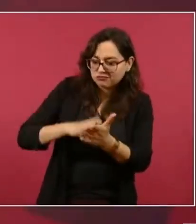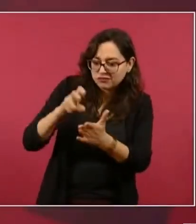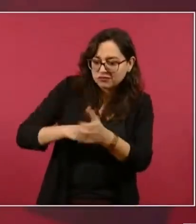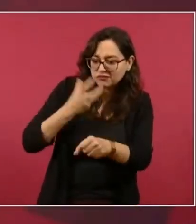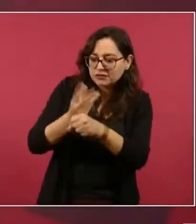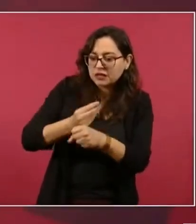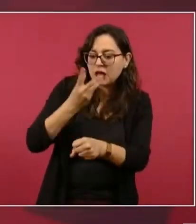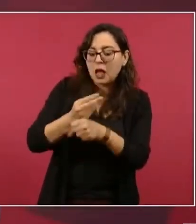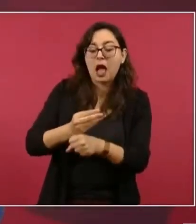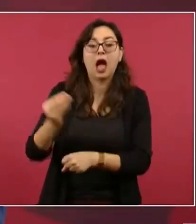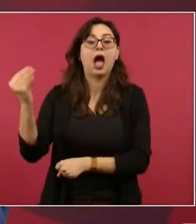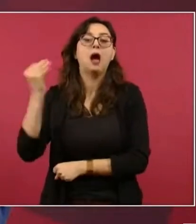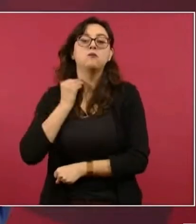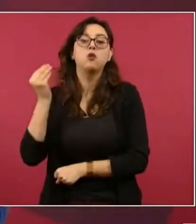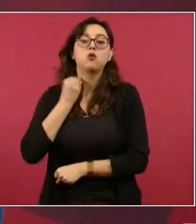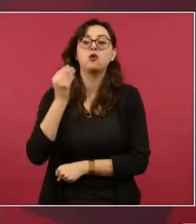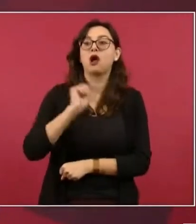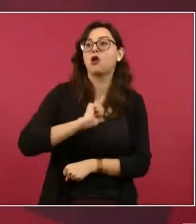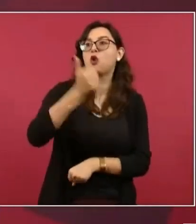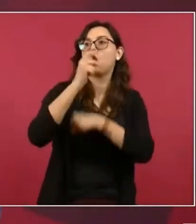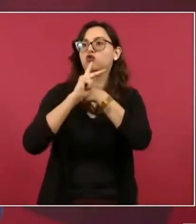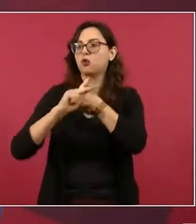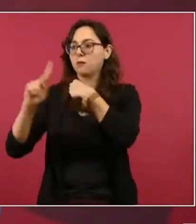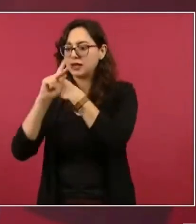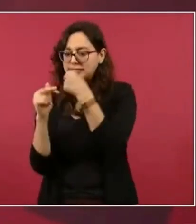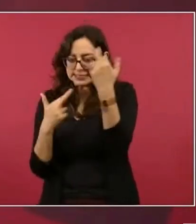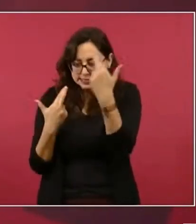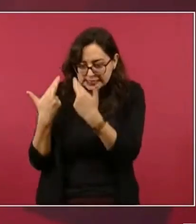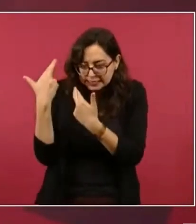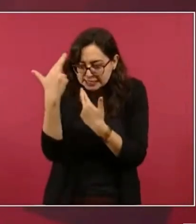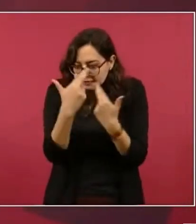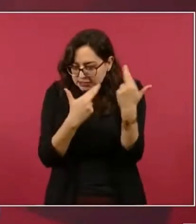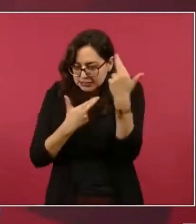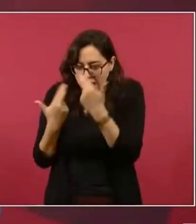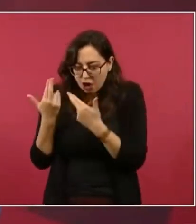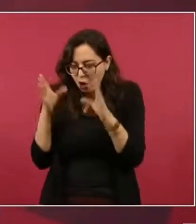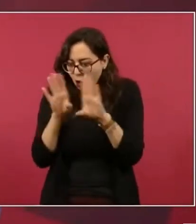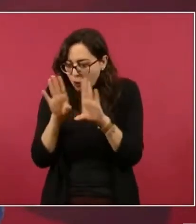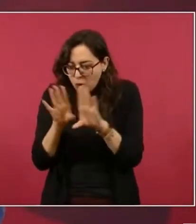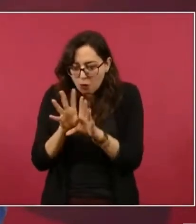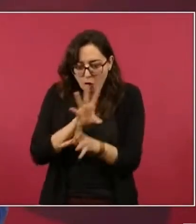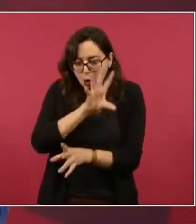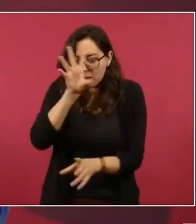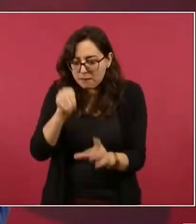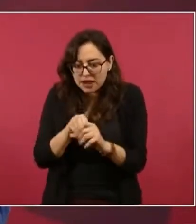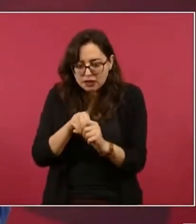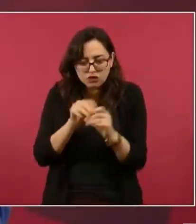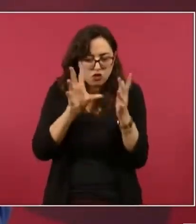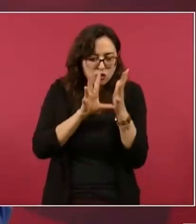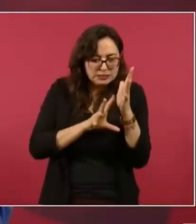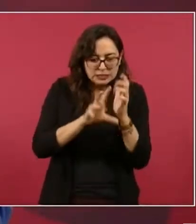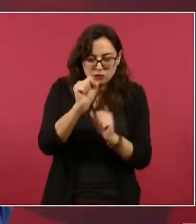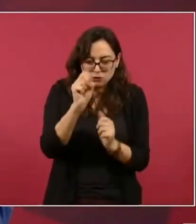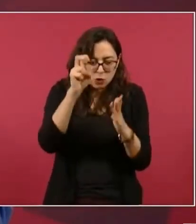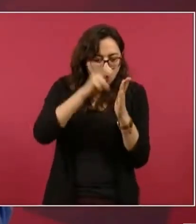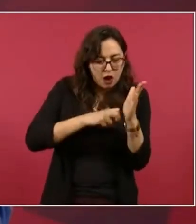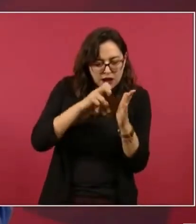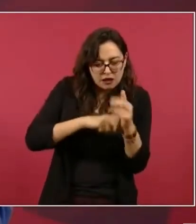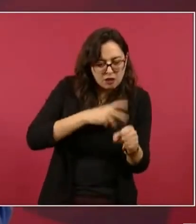para amarrar todo con transitorios a la constitución